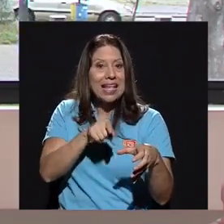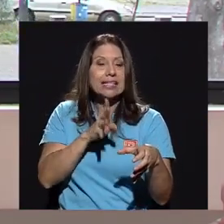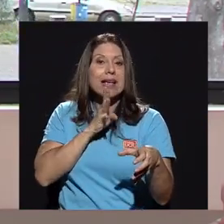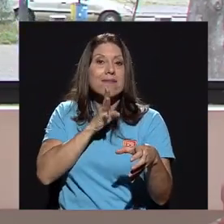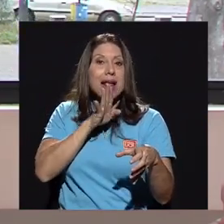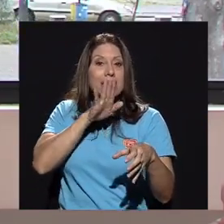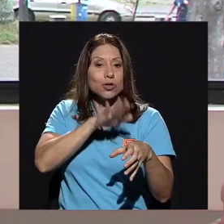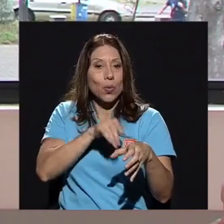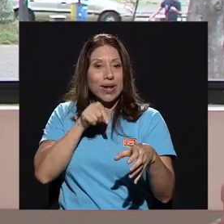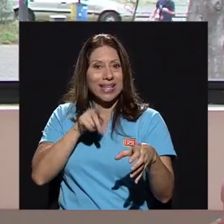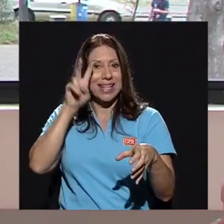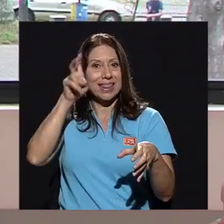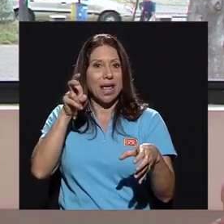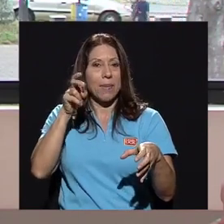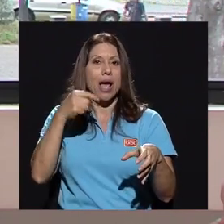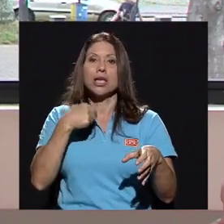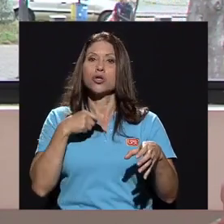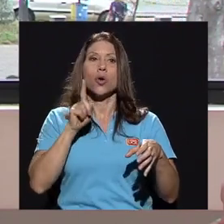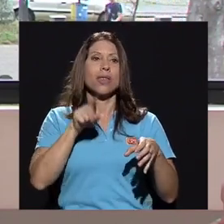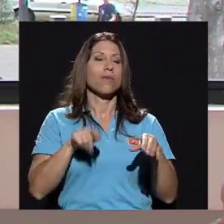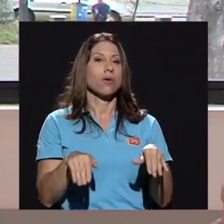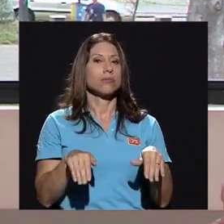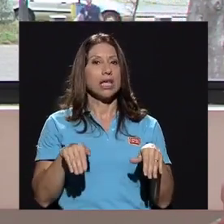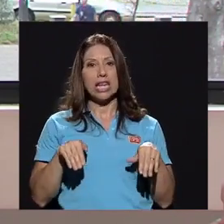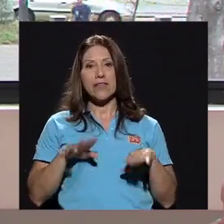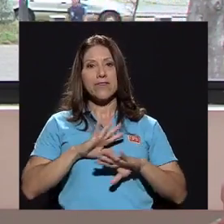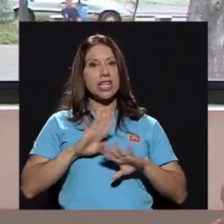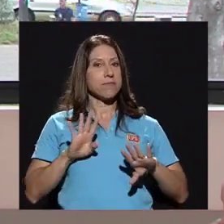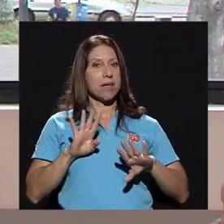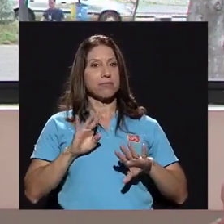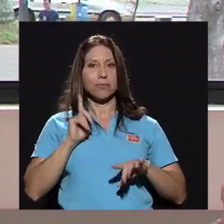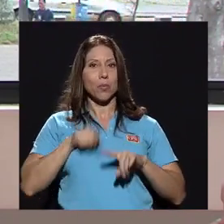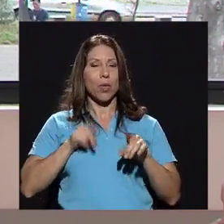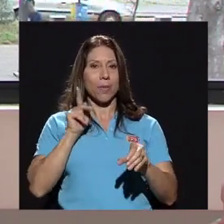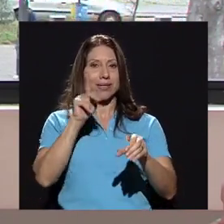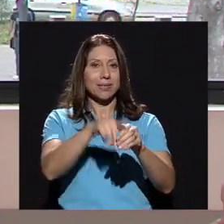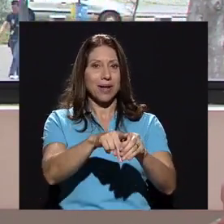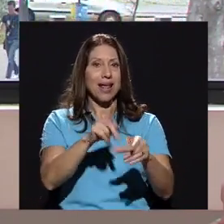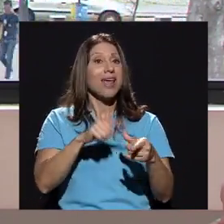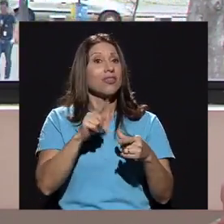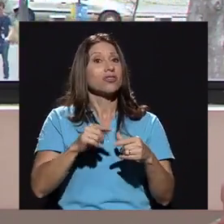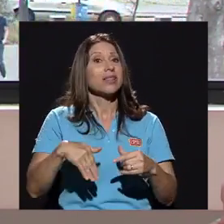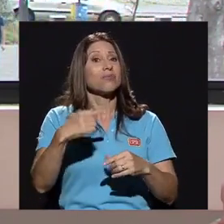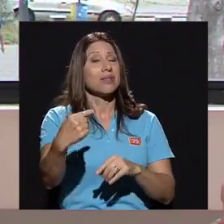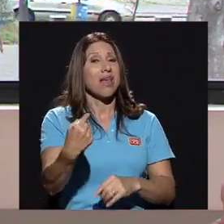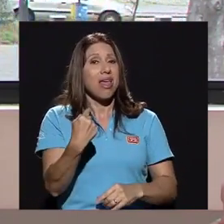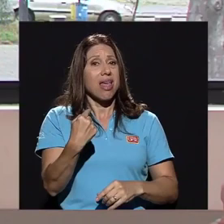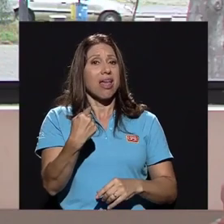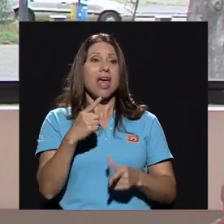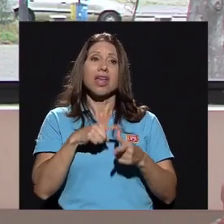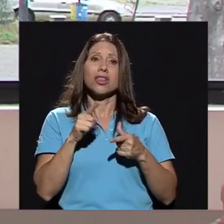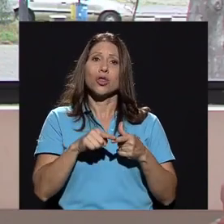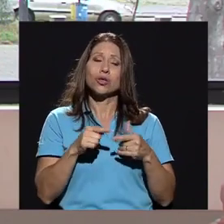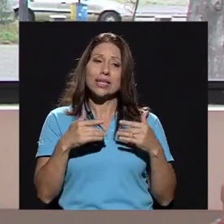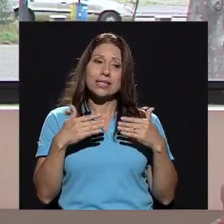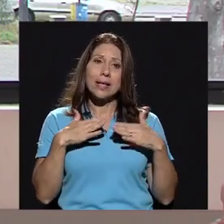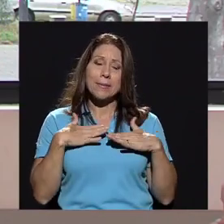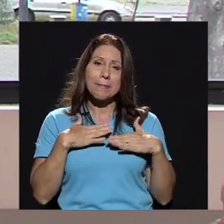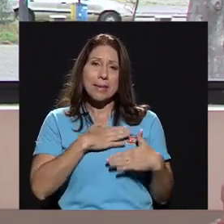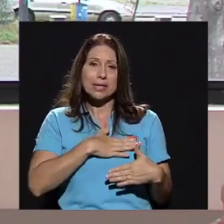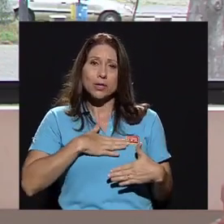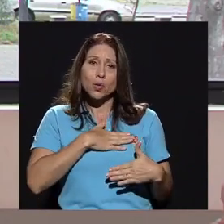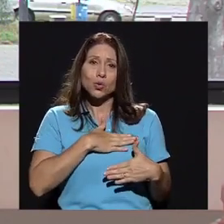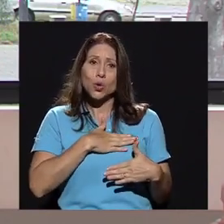este tema, tendría que inhibirme o me van a recusar. Entonces me excuso y no es porque no quiera contestar,